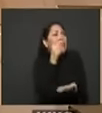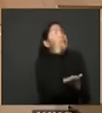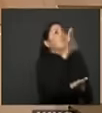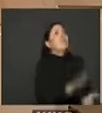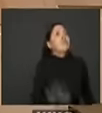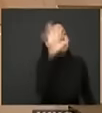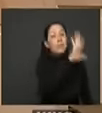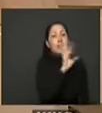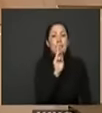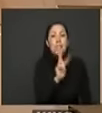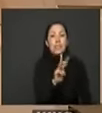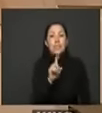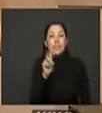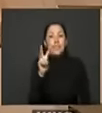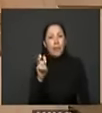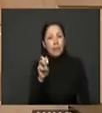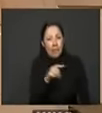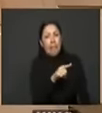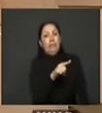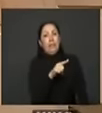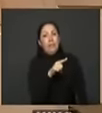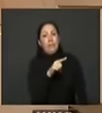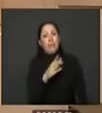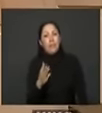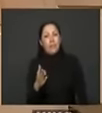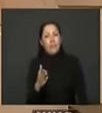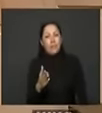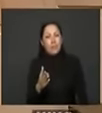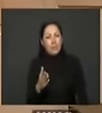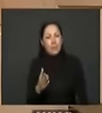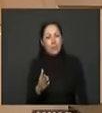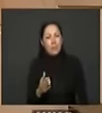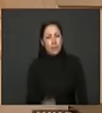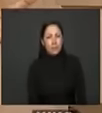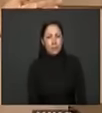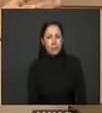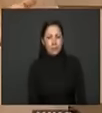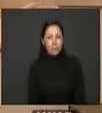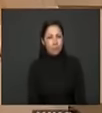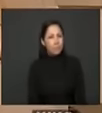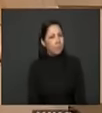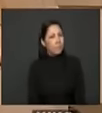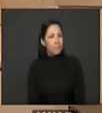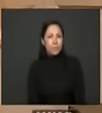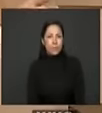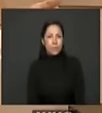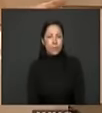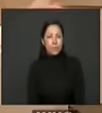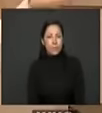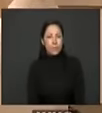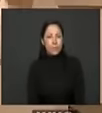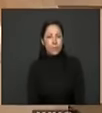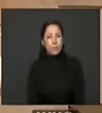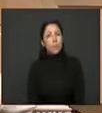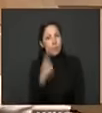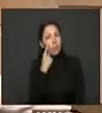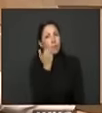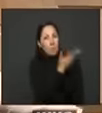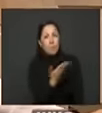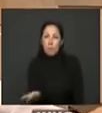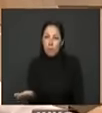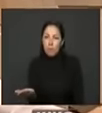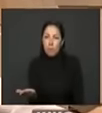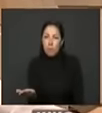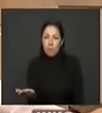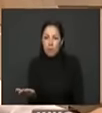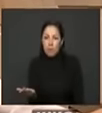eso solo refleja esta condición histórica que les he dicho y es que no se invierte en seguridad y justicia en las regiones hay que ver pues vayamos a Puerto